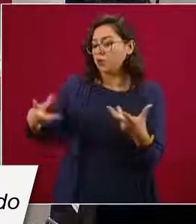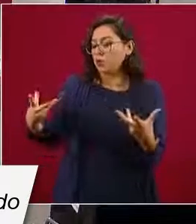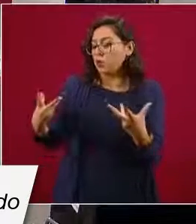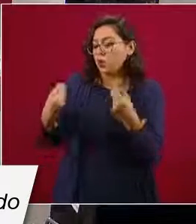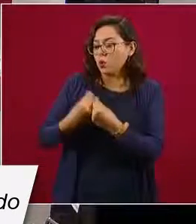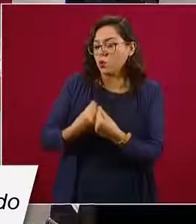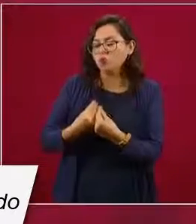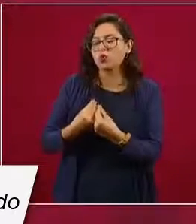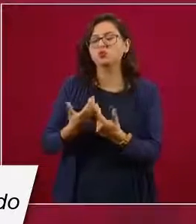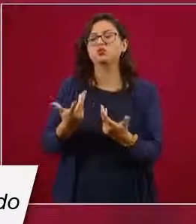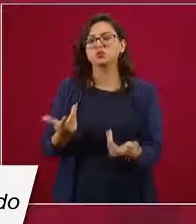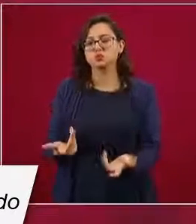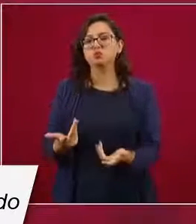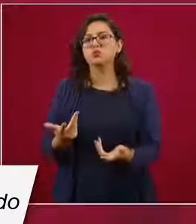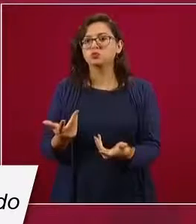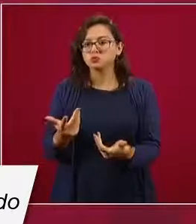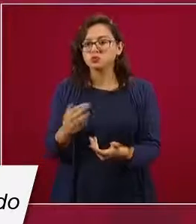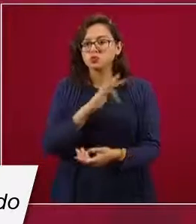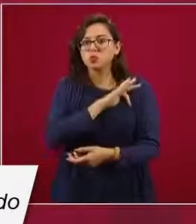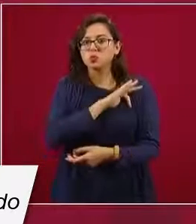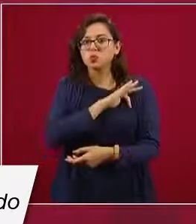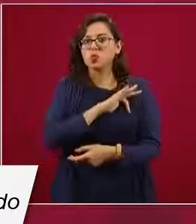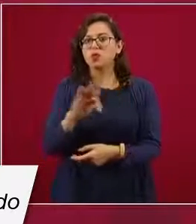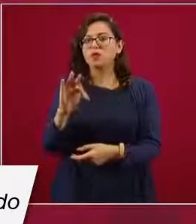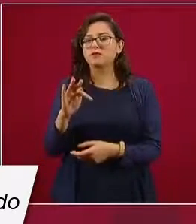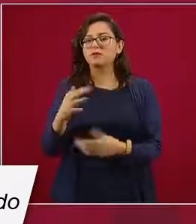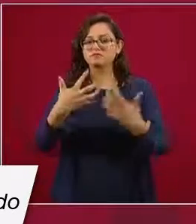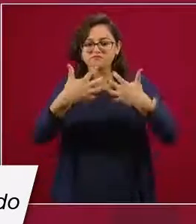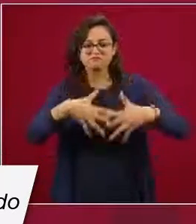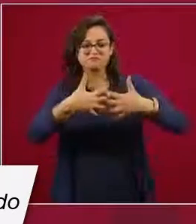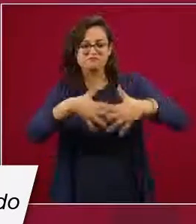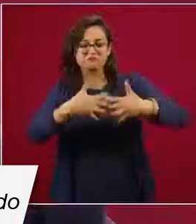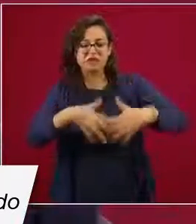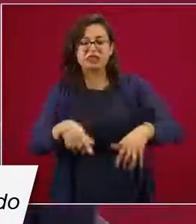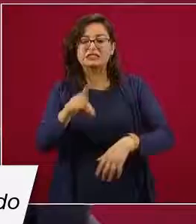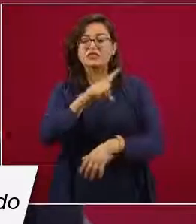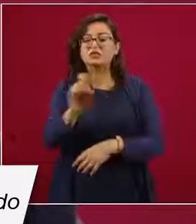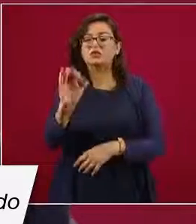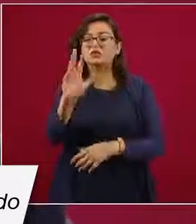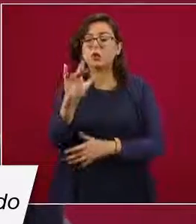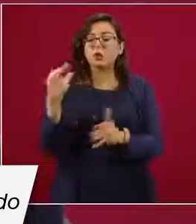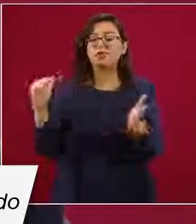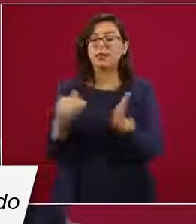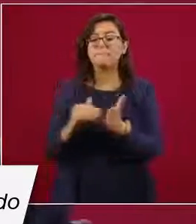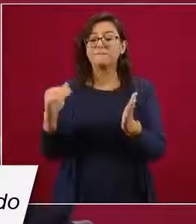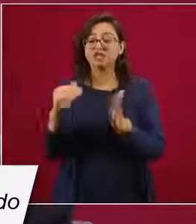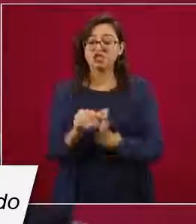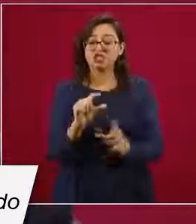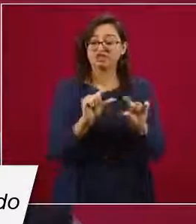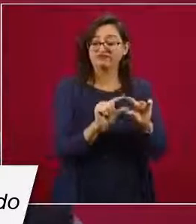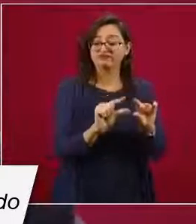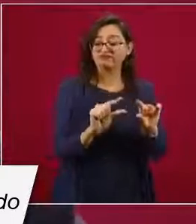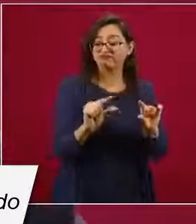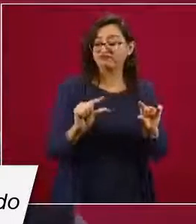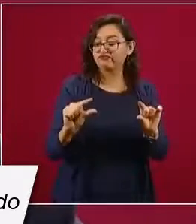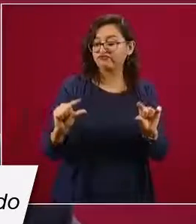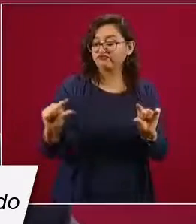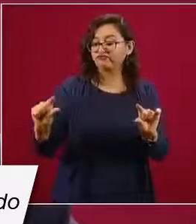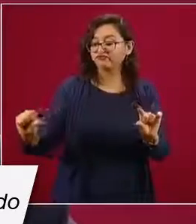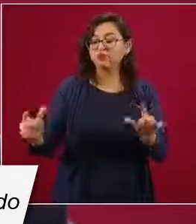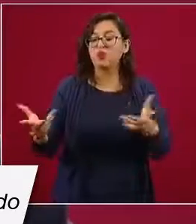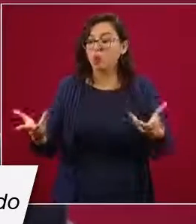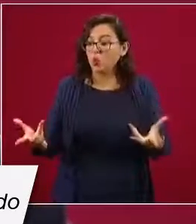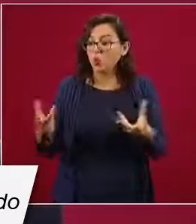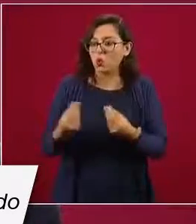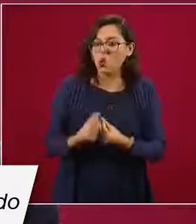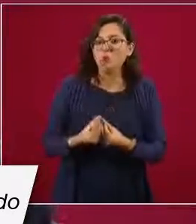dosis inicial de 150 millones, pero sin duda alguna los apoyos de los gobiernos y este riesgo compartido del cual le estamos